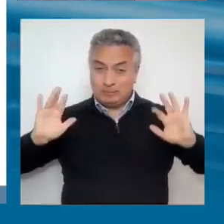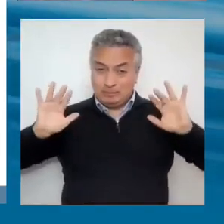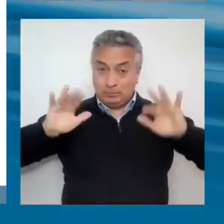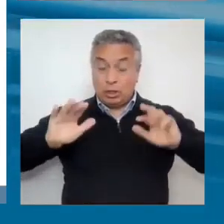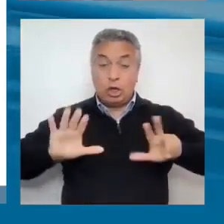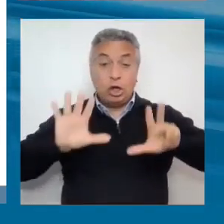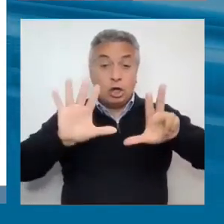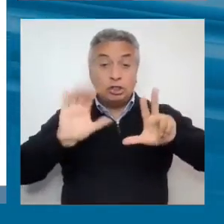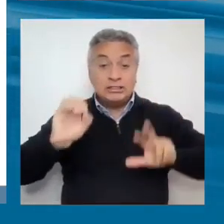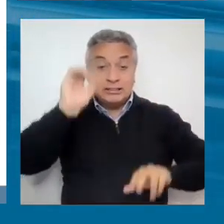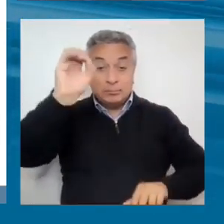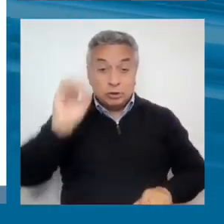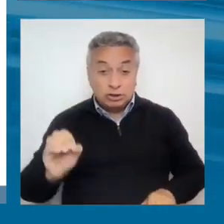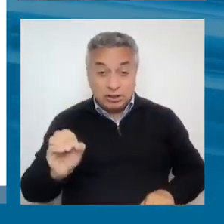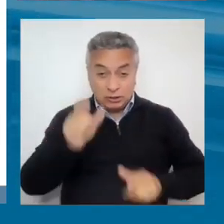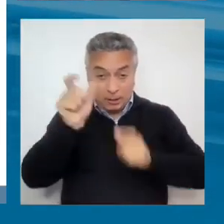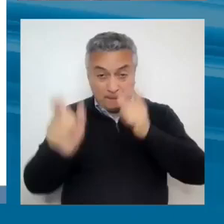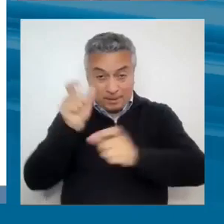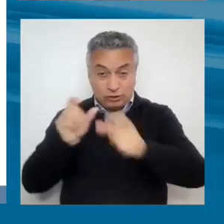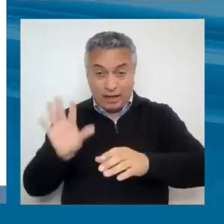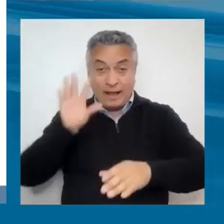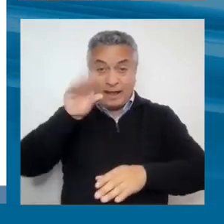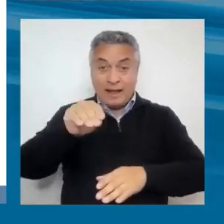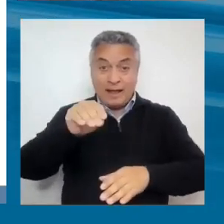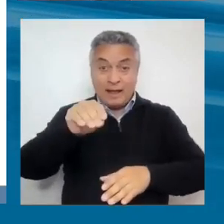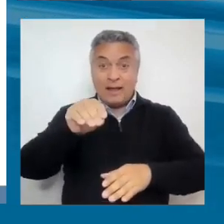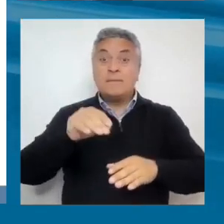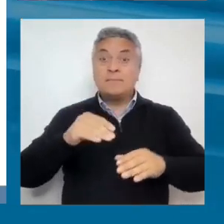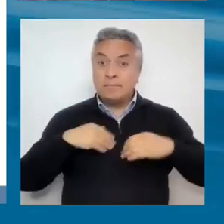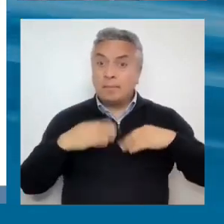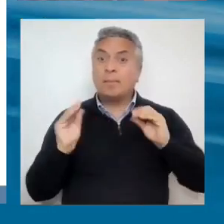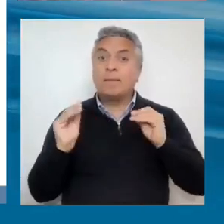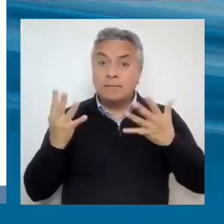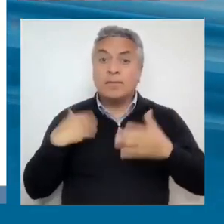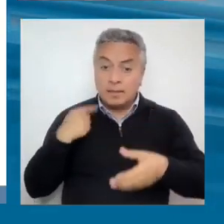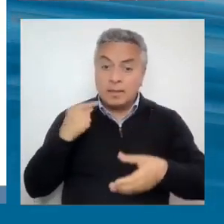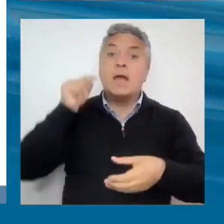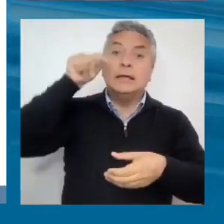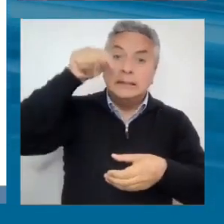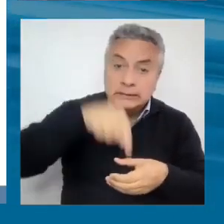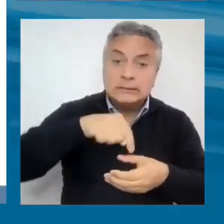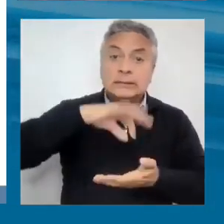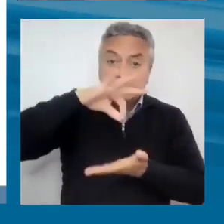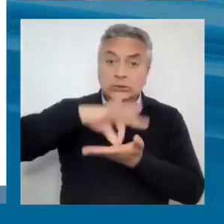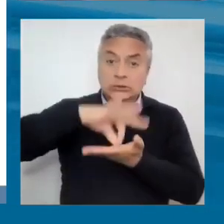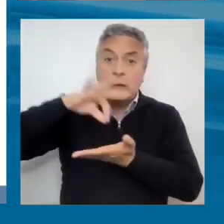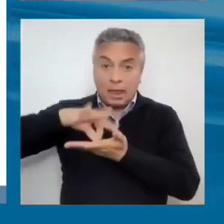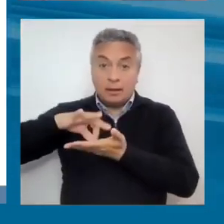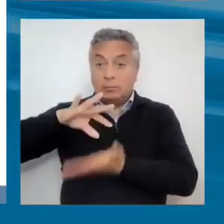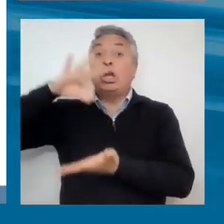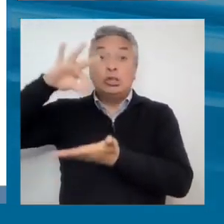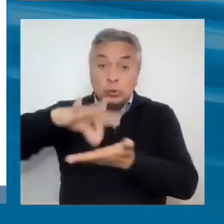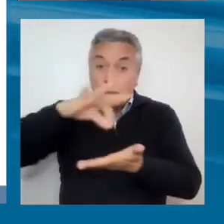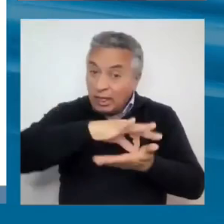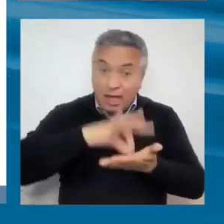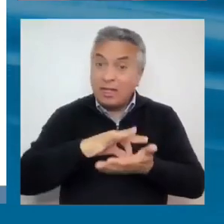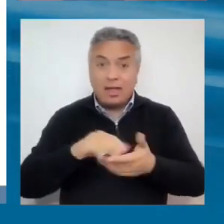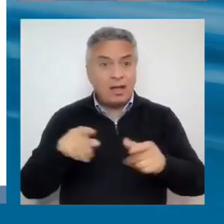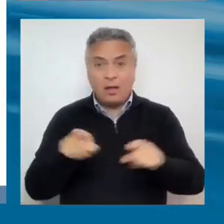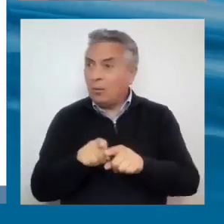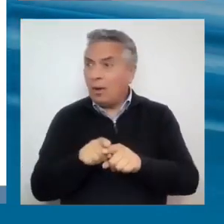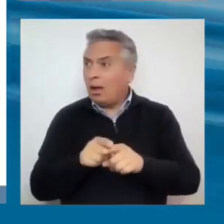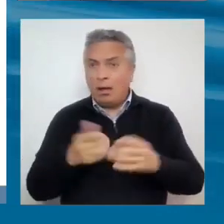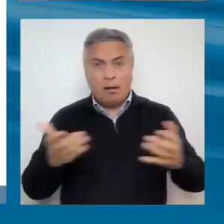Latina y del Caribe vive en ciudades y, sin embargo, las ciudades son fábricas de desigualdad. Así lo ponemos. Por